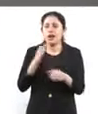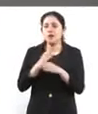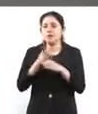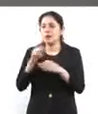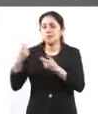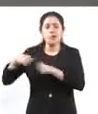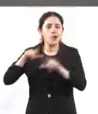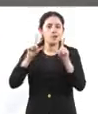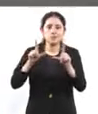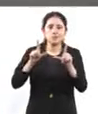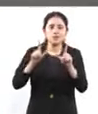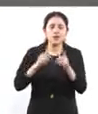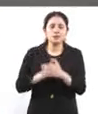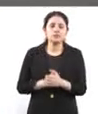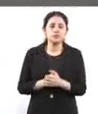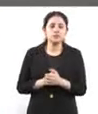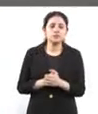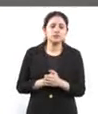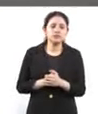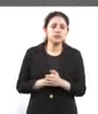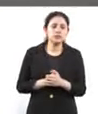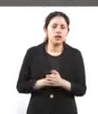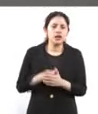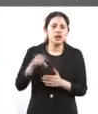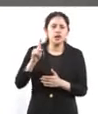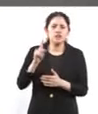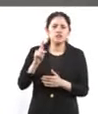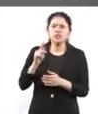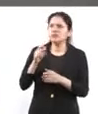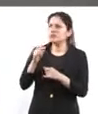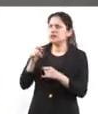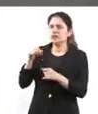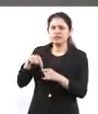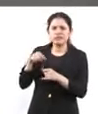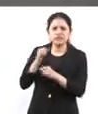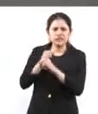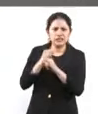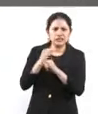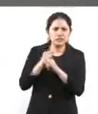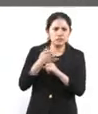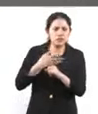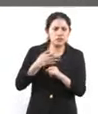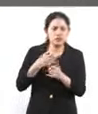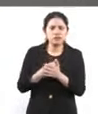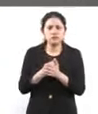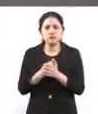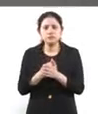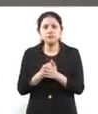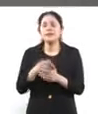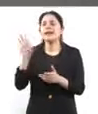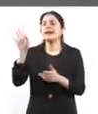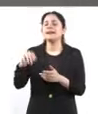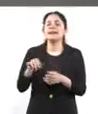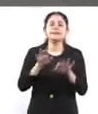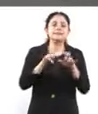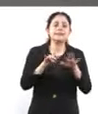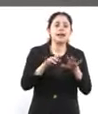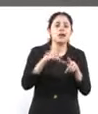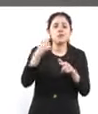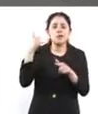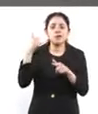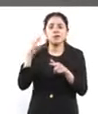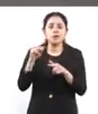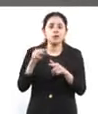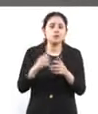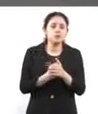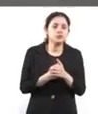we're transmitting the app. But here it doesn't have internet to see the... Ah, it's on the computer, it's on the phone, right? I'm going